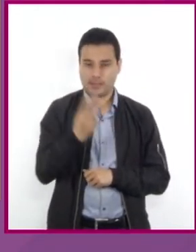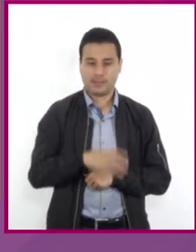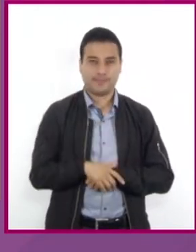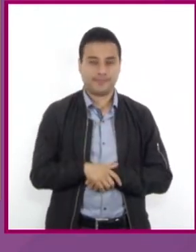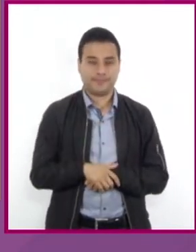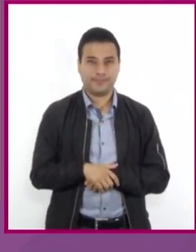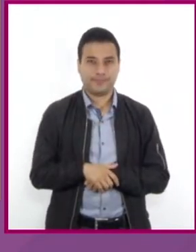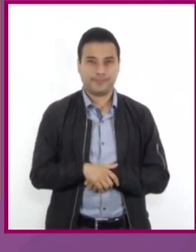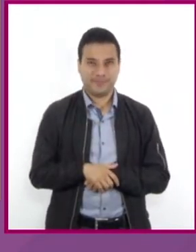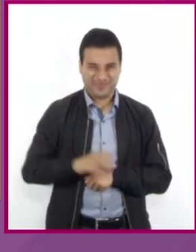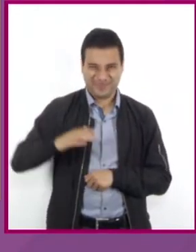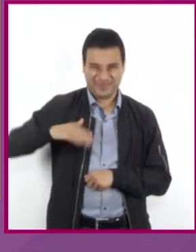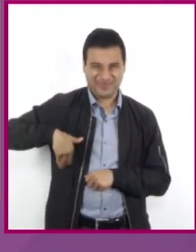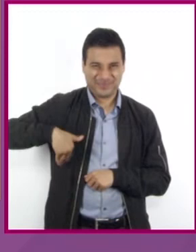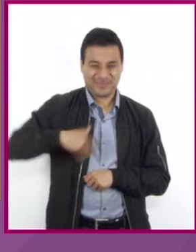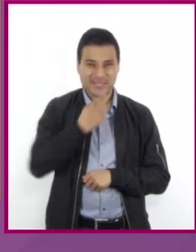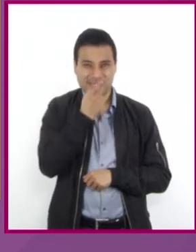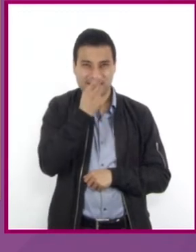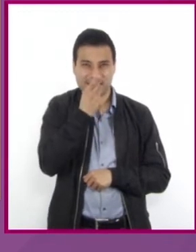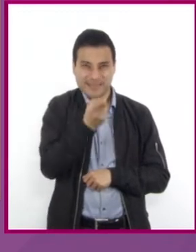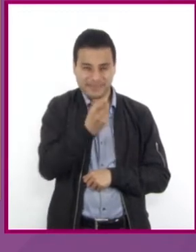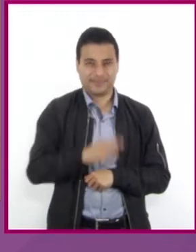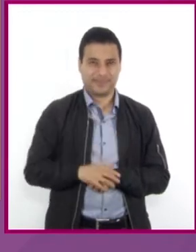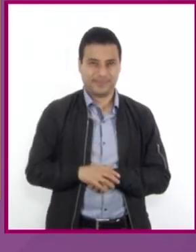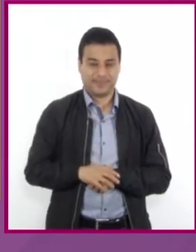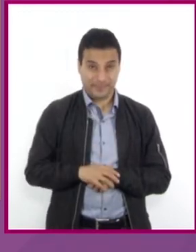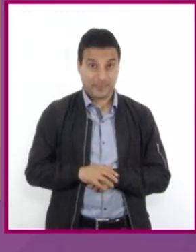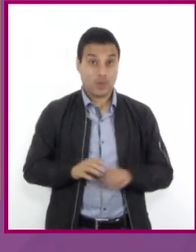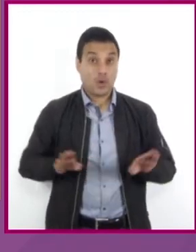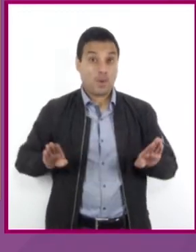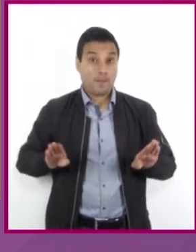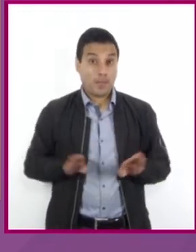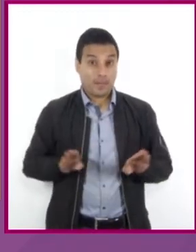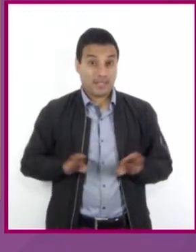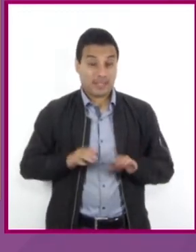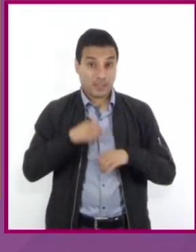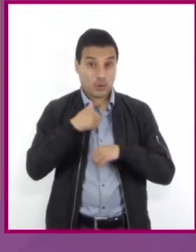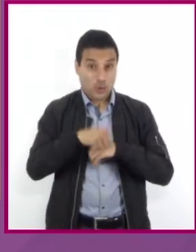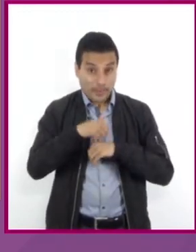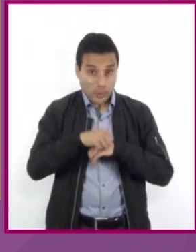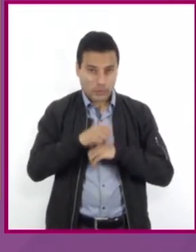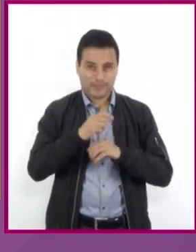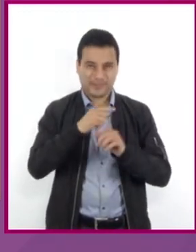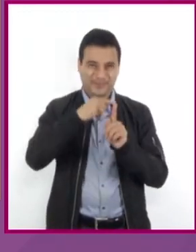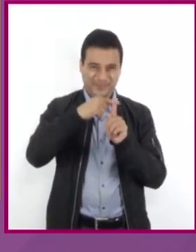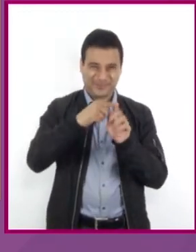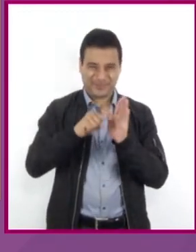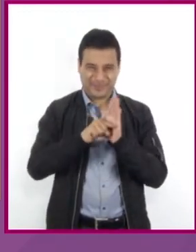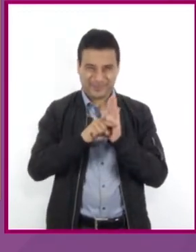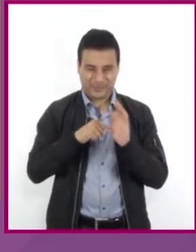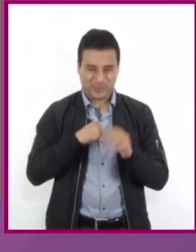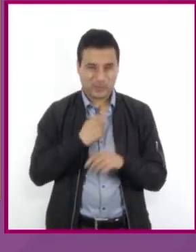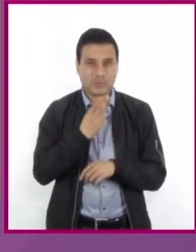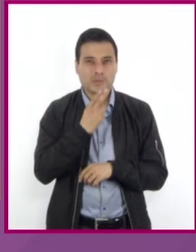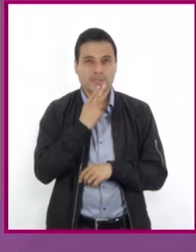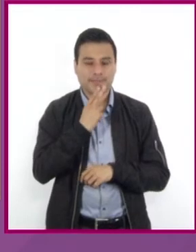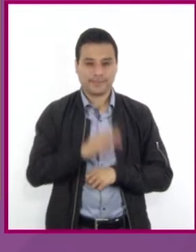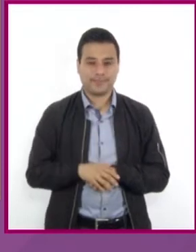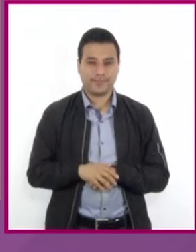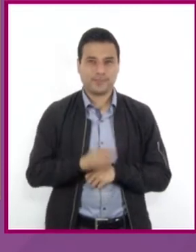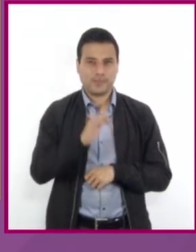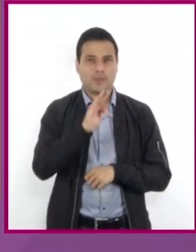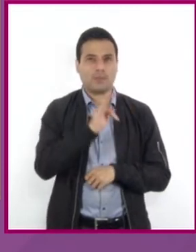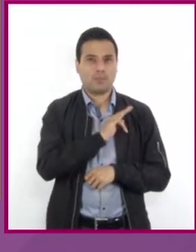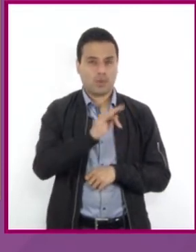Como explicamos antes, utilizaremos las propiedades de los números y las operaciones. Entonces, podemos cancelar